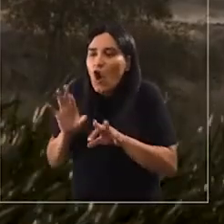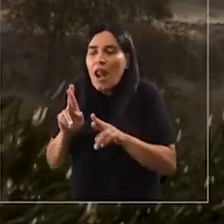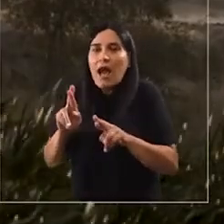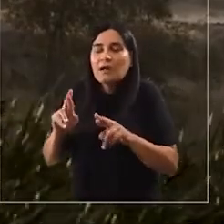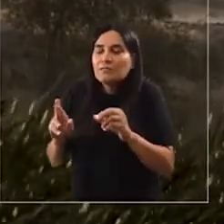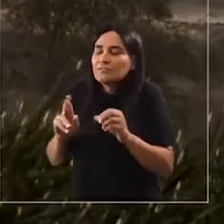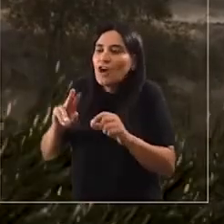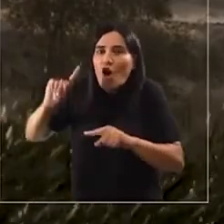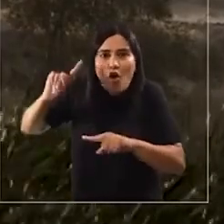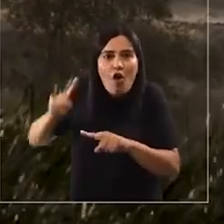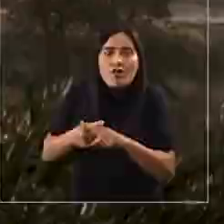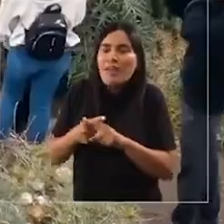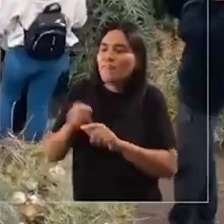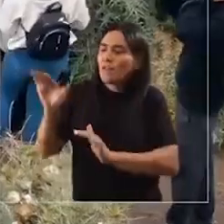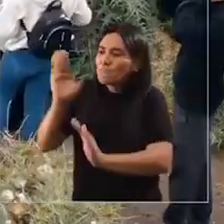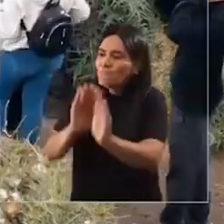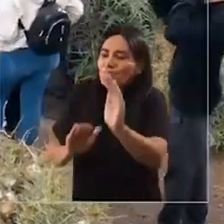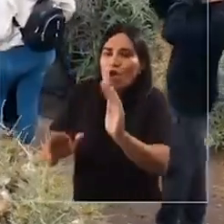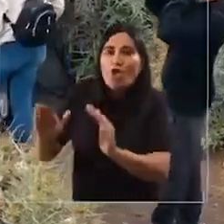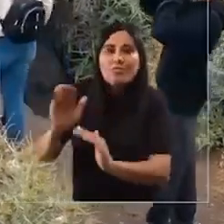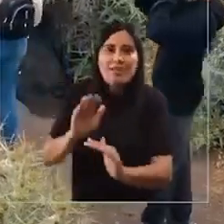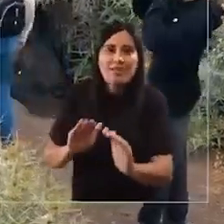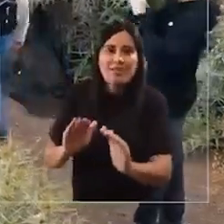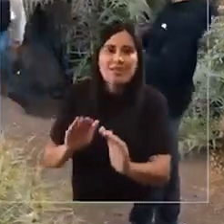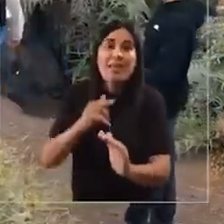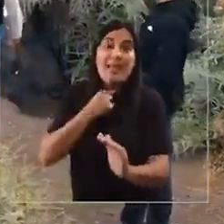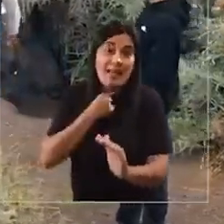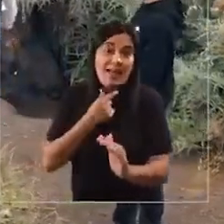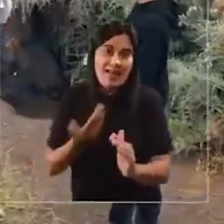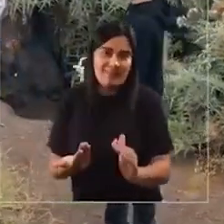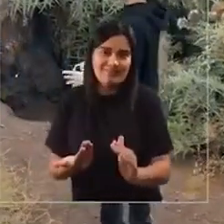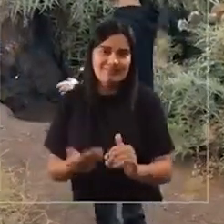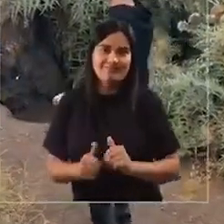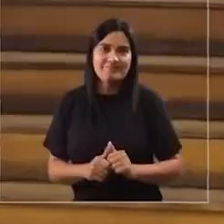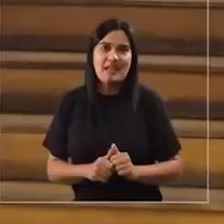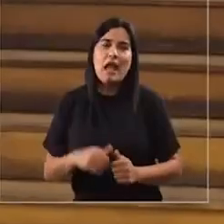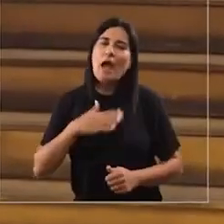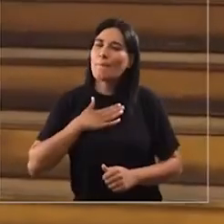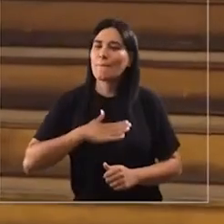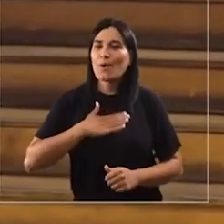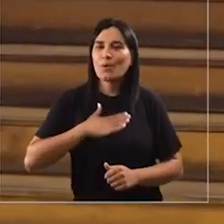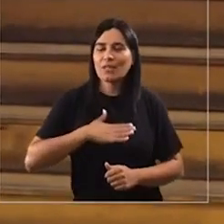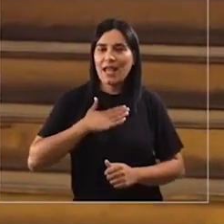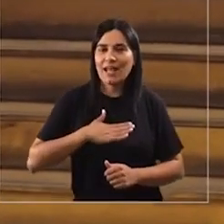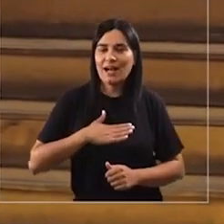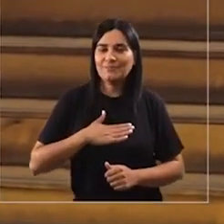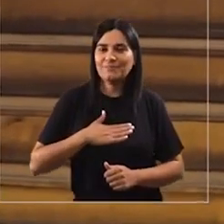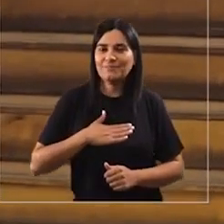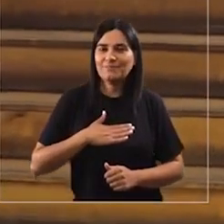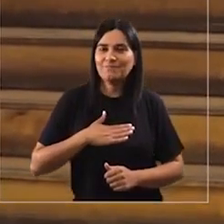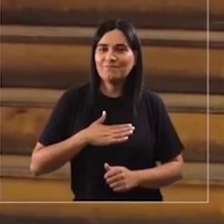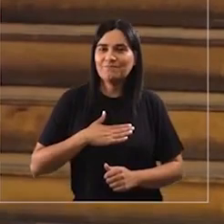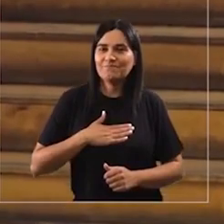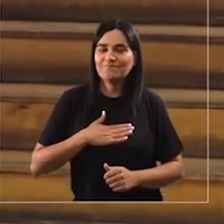por restaurar ese ecosistema, por proteger esa humedal. Y también que me gustaría,